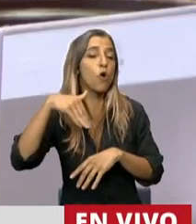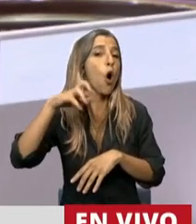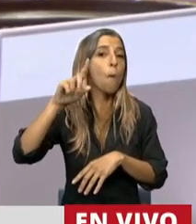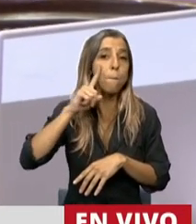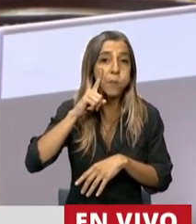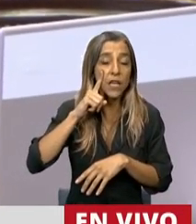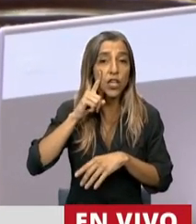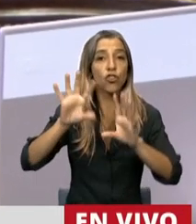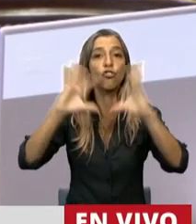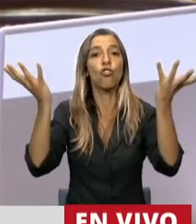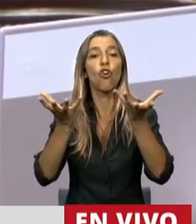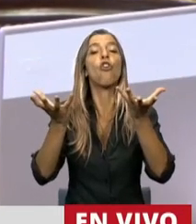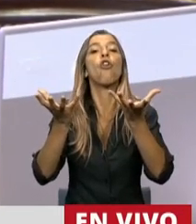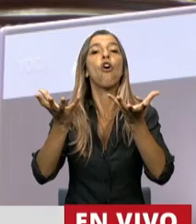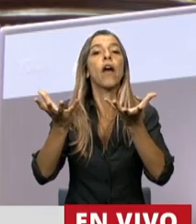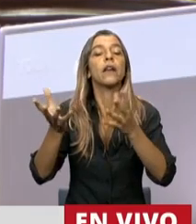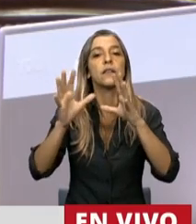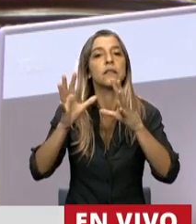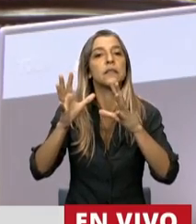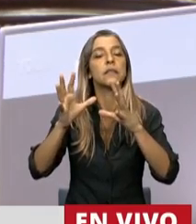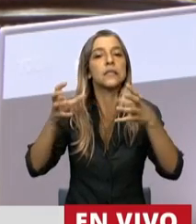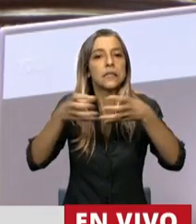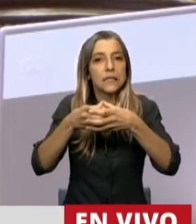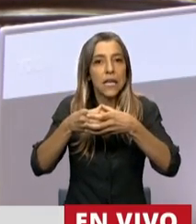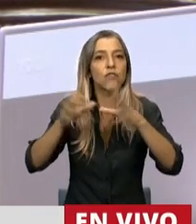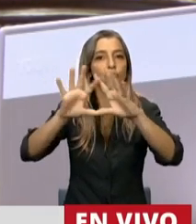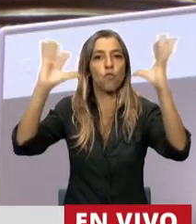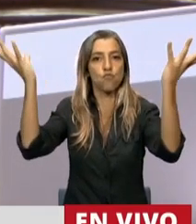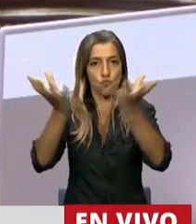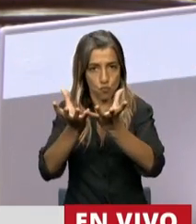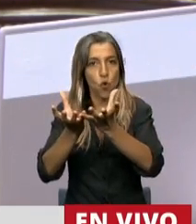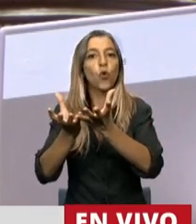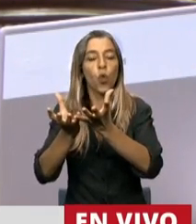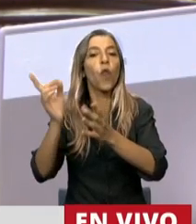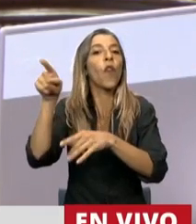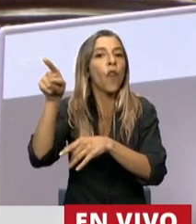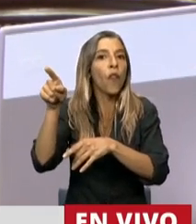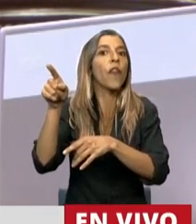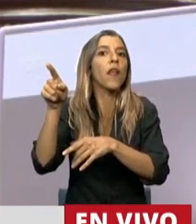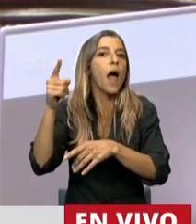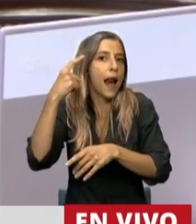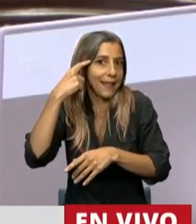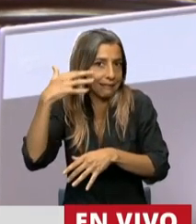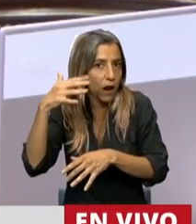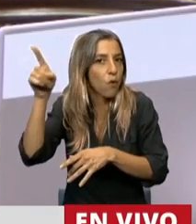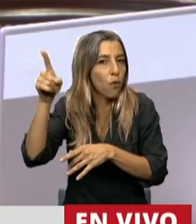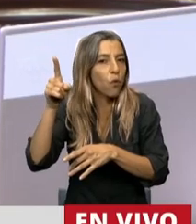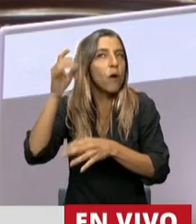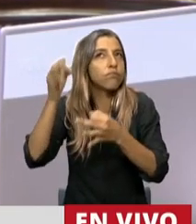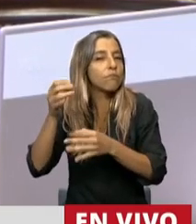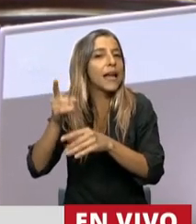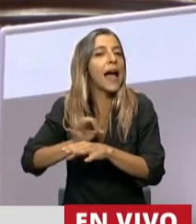Organización Mundial de Propiedad Intelectual, donde en el año 2013 se reúnen, y